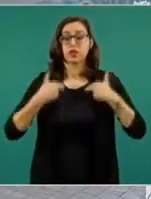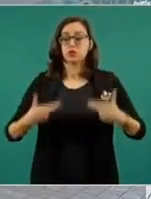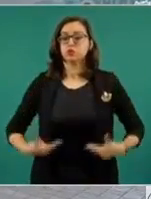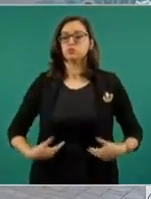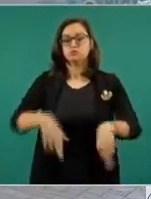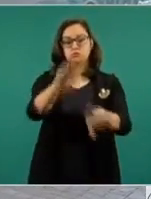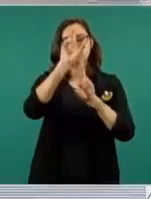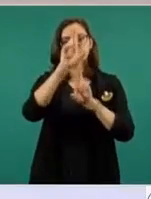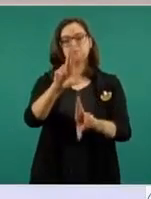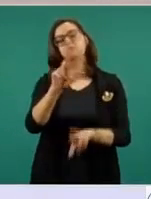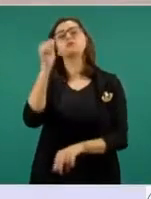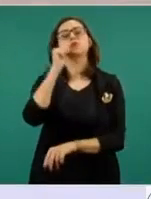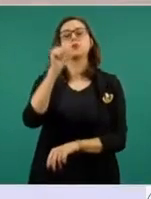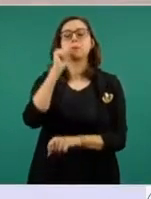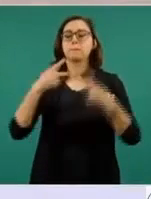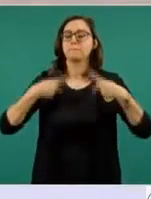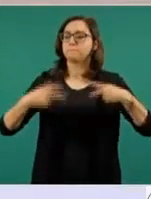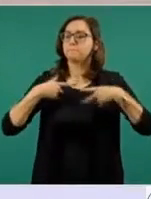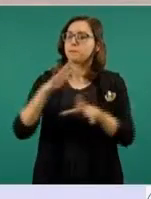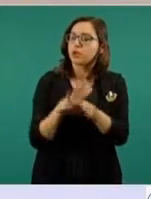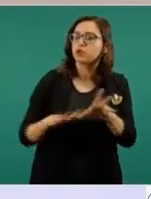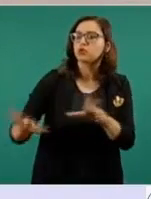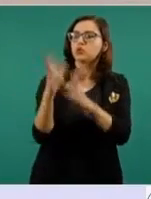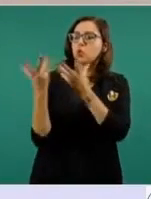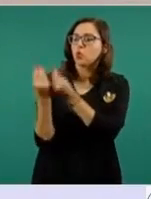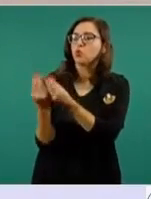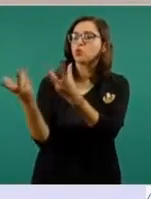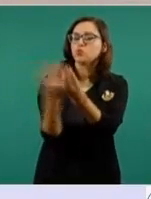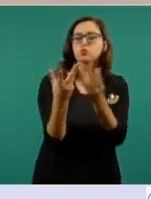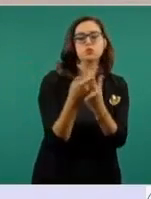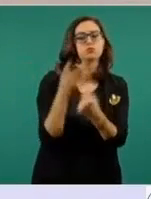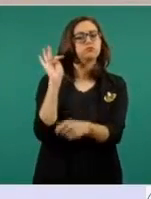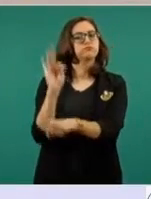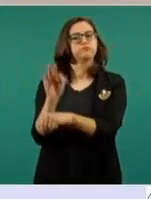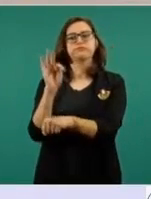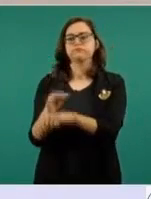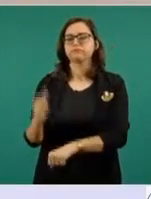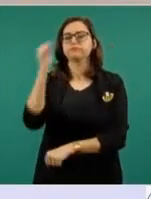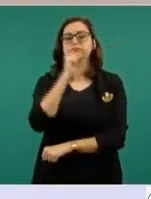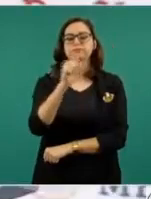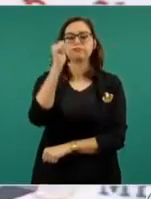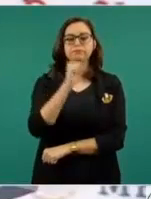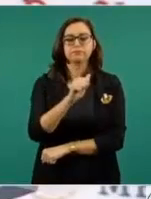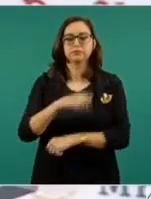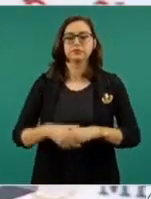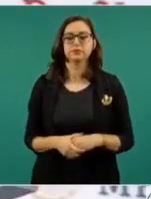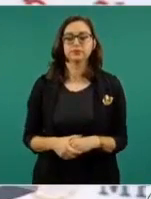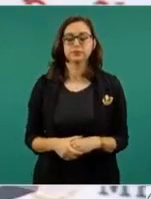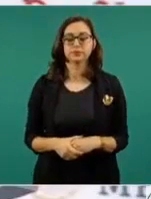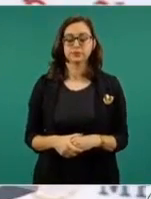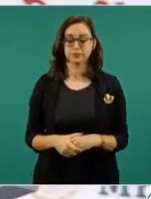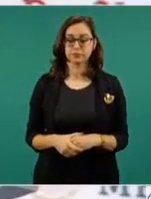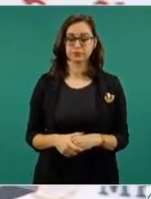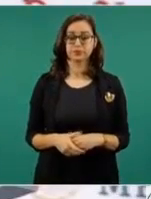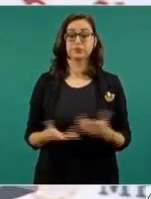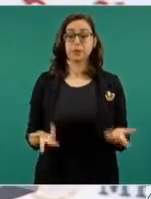y manteniéndonos cerca del pueblo para protegerlo permanentemente, porque estamos orgullosos de que nuestros